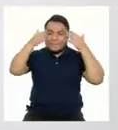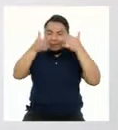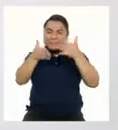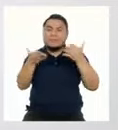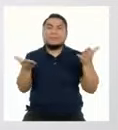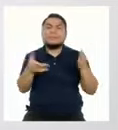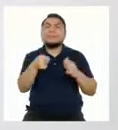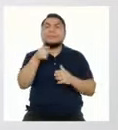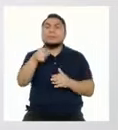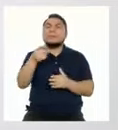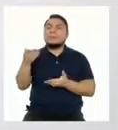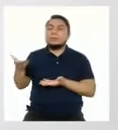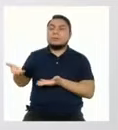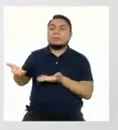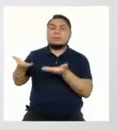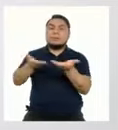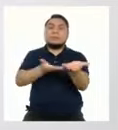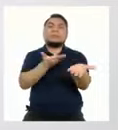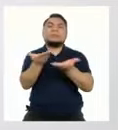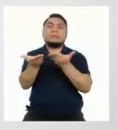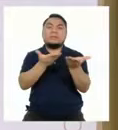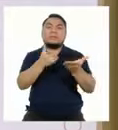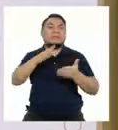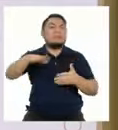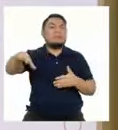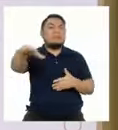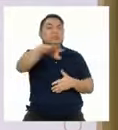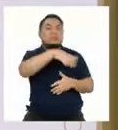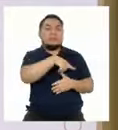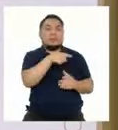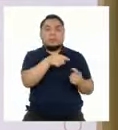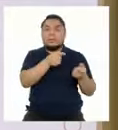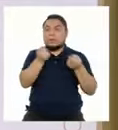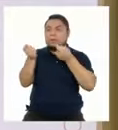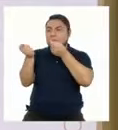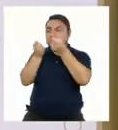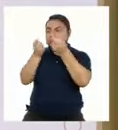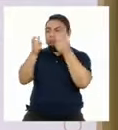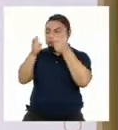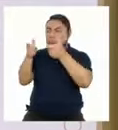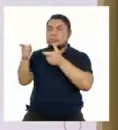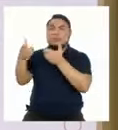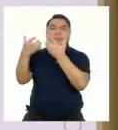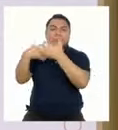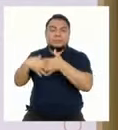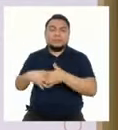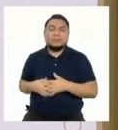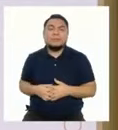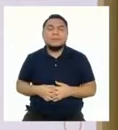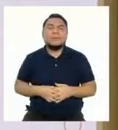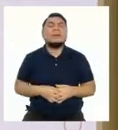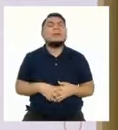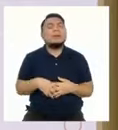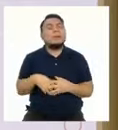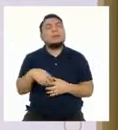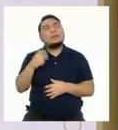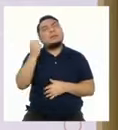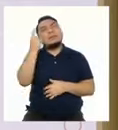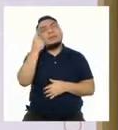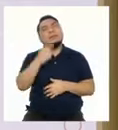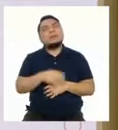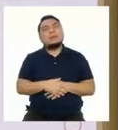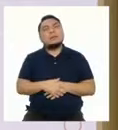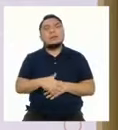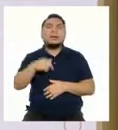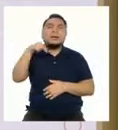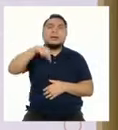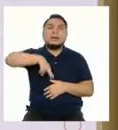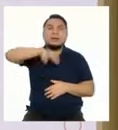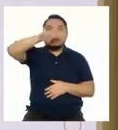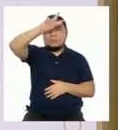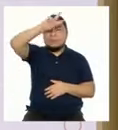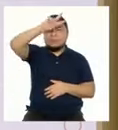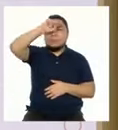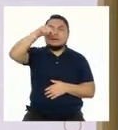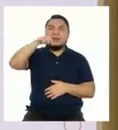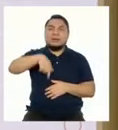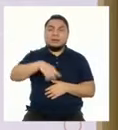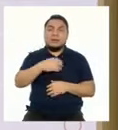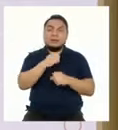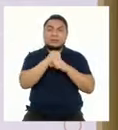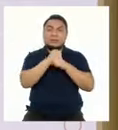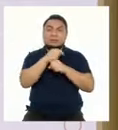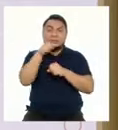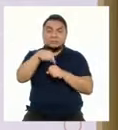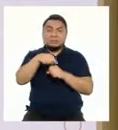todo en proveer servicios públicos. Ah, ya, entiendo. ¿Y en Perú ese es el